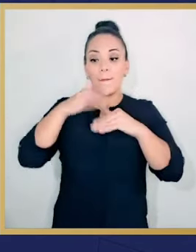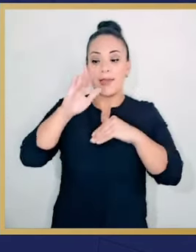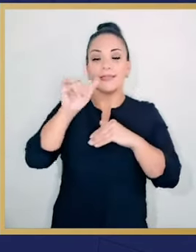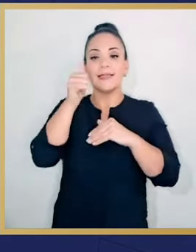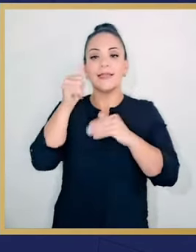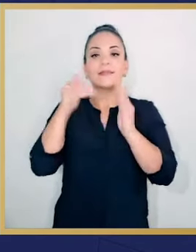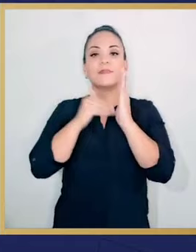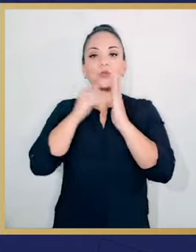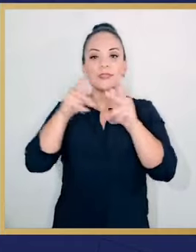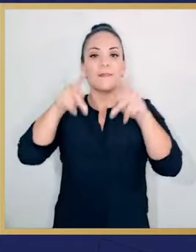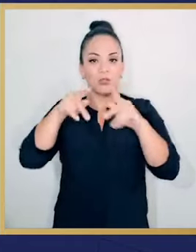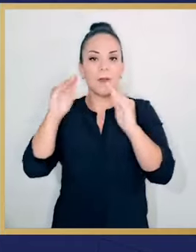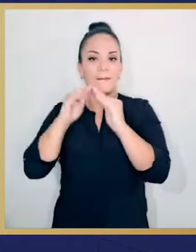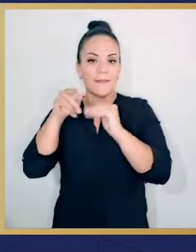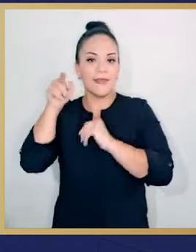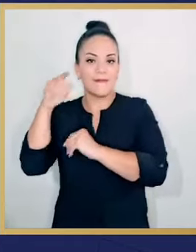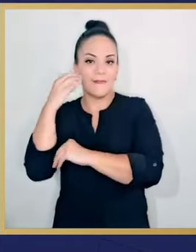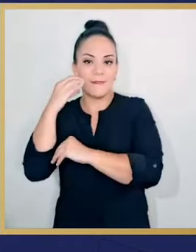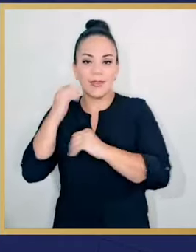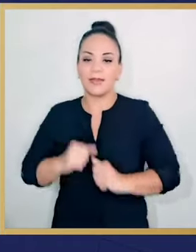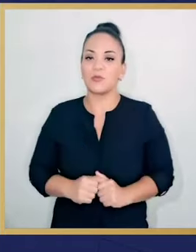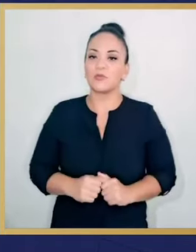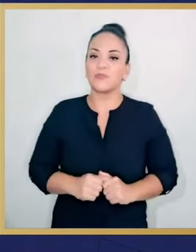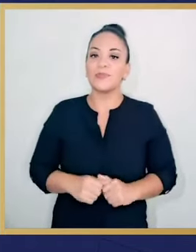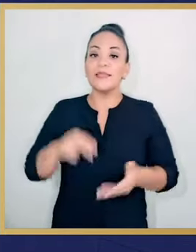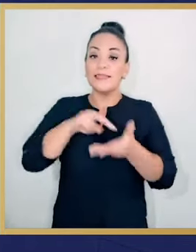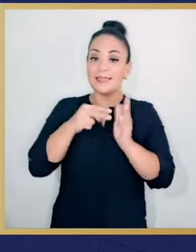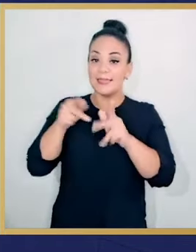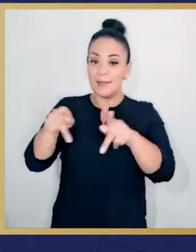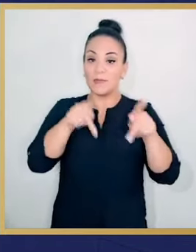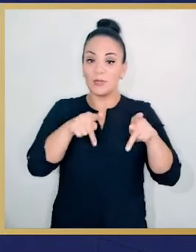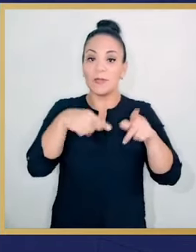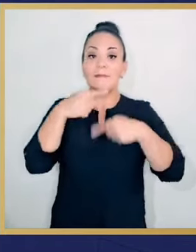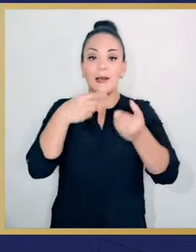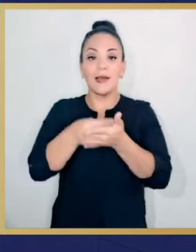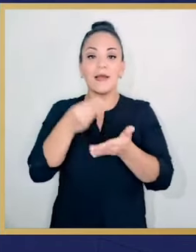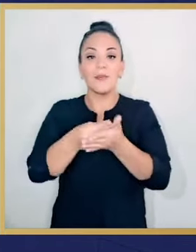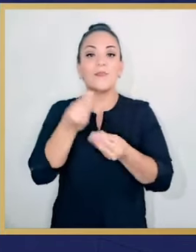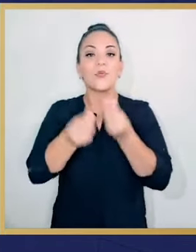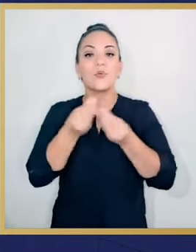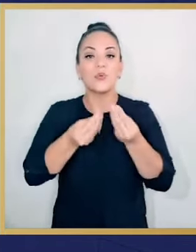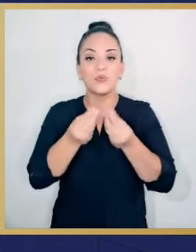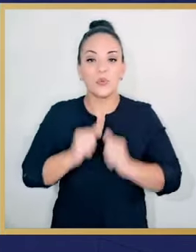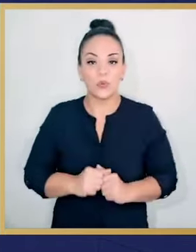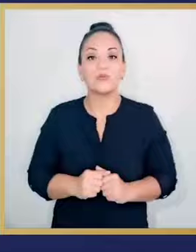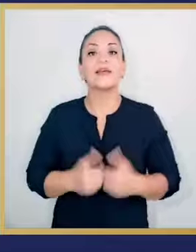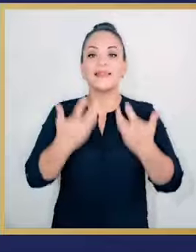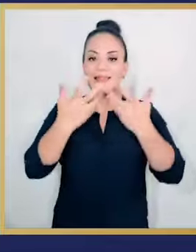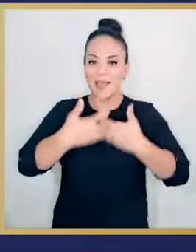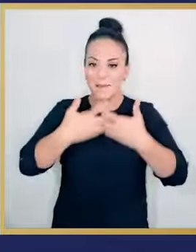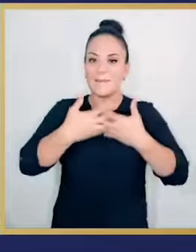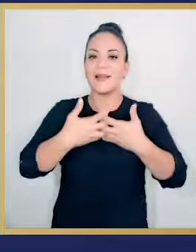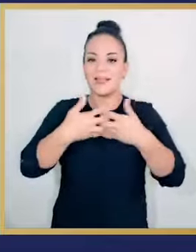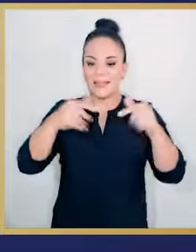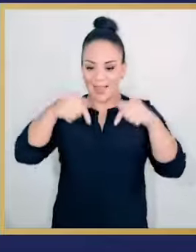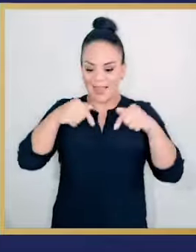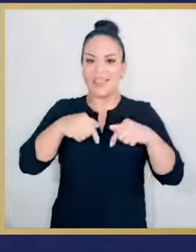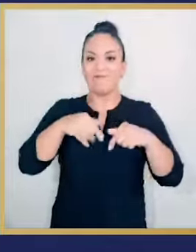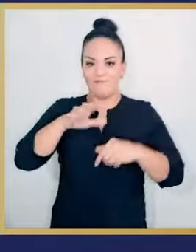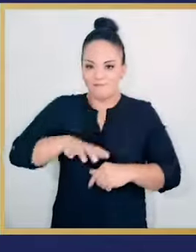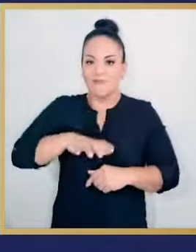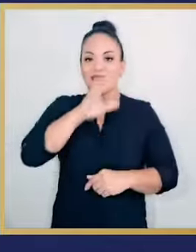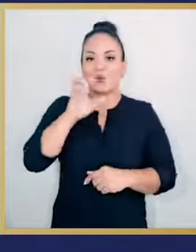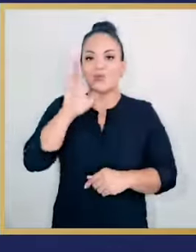árabe. Cuenta con una población de más de 10 millones de habitantes, personas que comprarán los